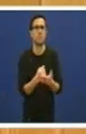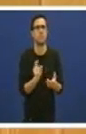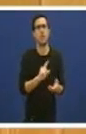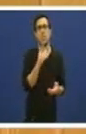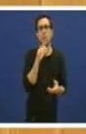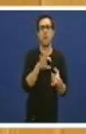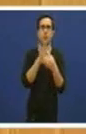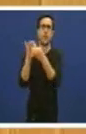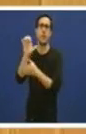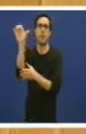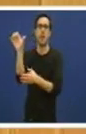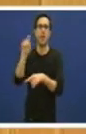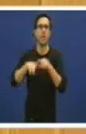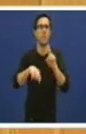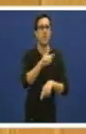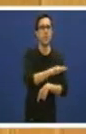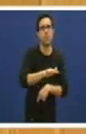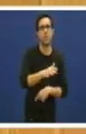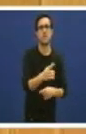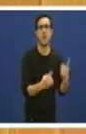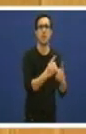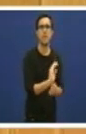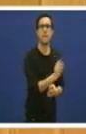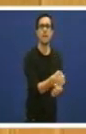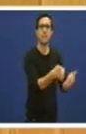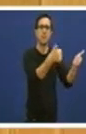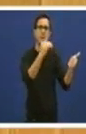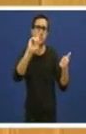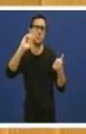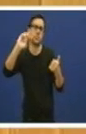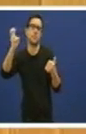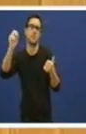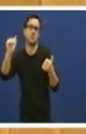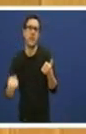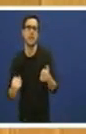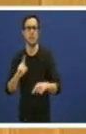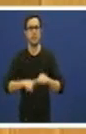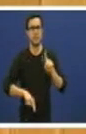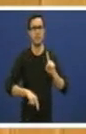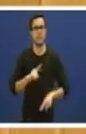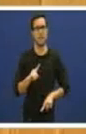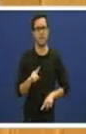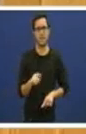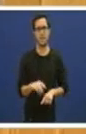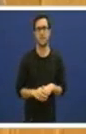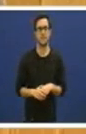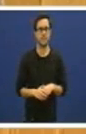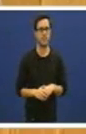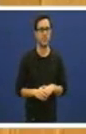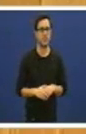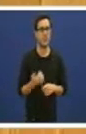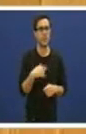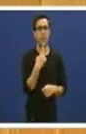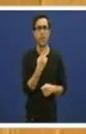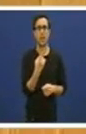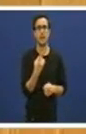naval non todas están afectadas do mismo setor. Chegan a manifestar que, cando se pecha unha steleiro,